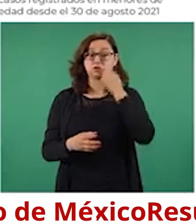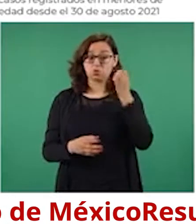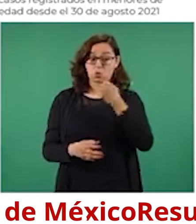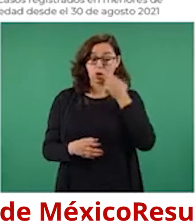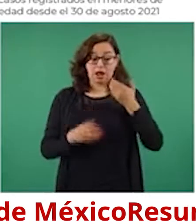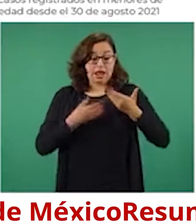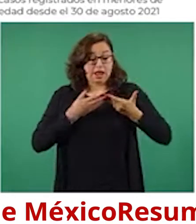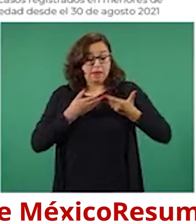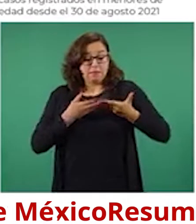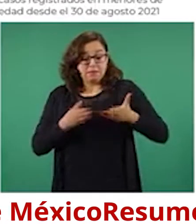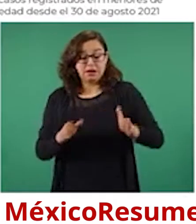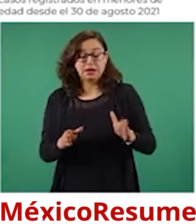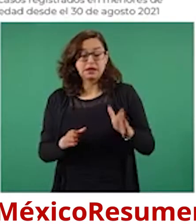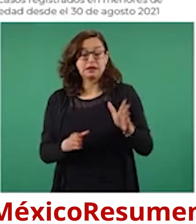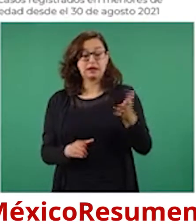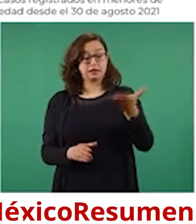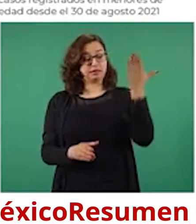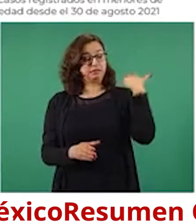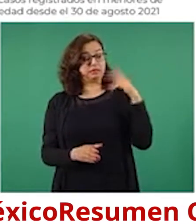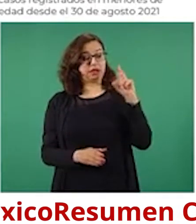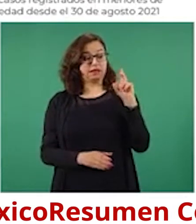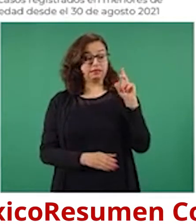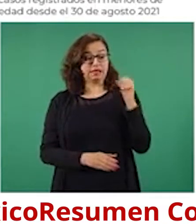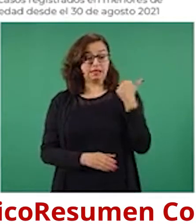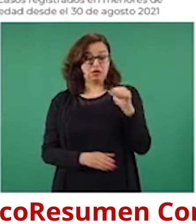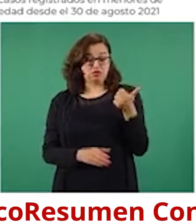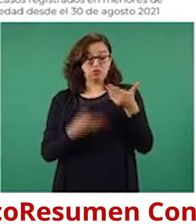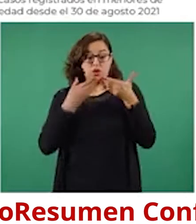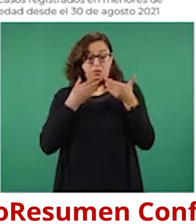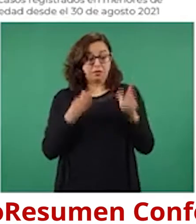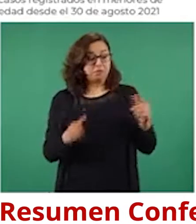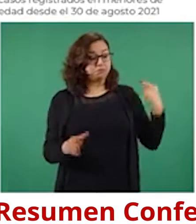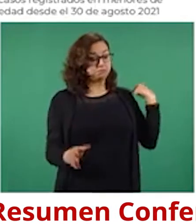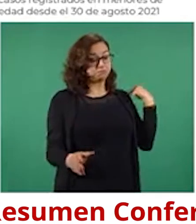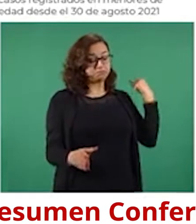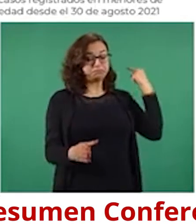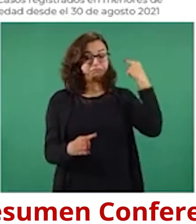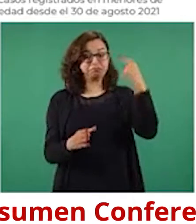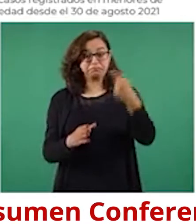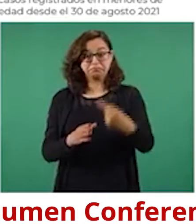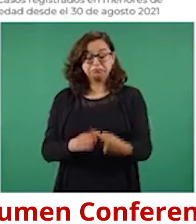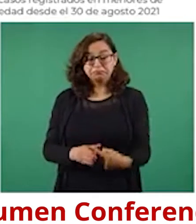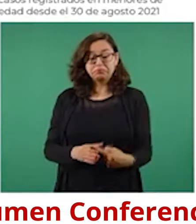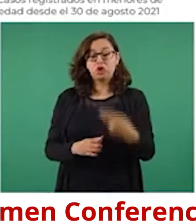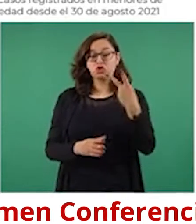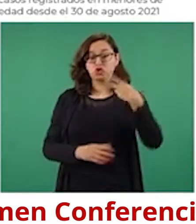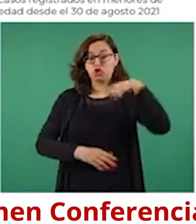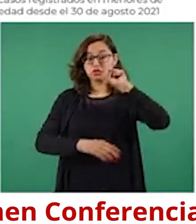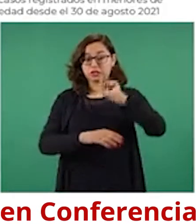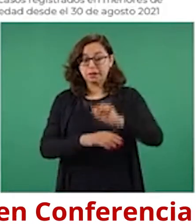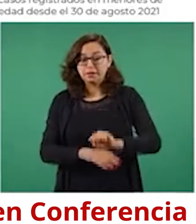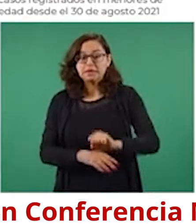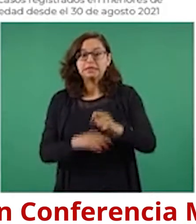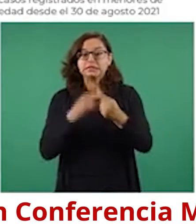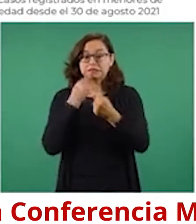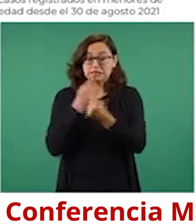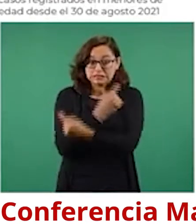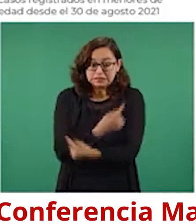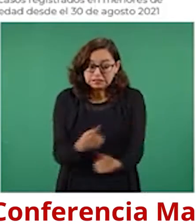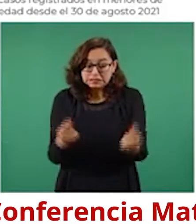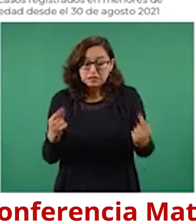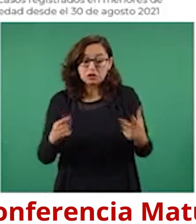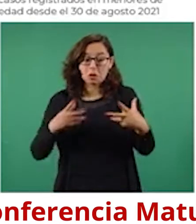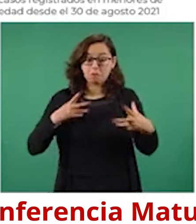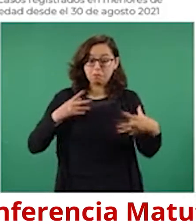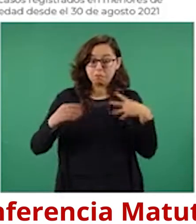escuelas, el pasado 30 de agosto, no ha repuntado la epidemia en personas menores de edad, en general va